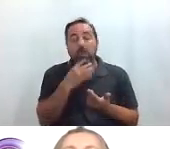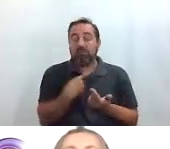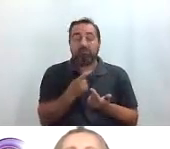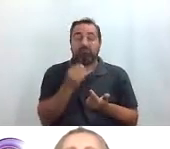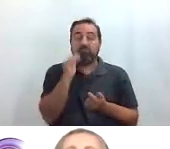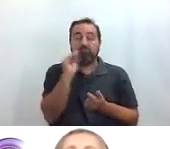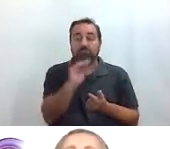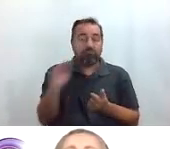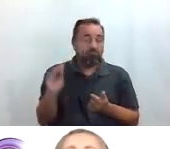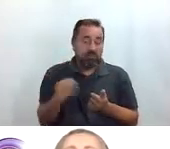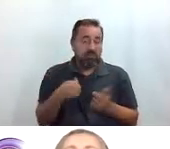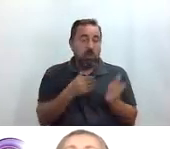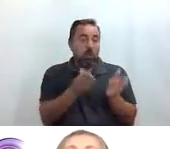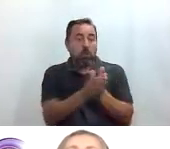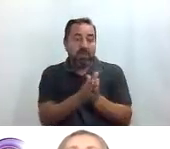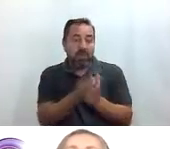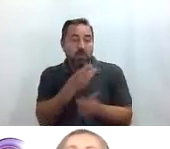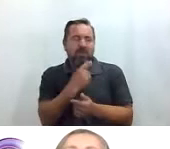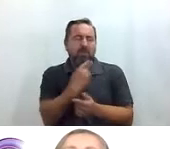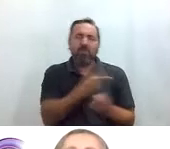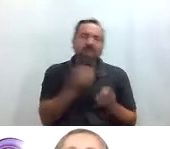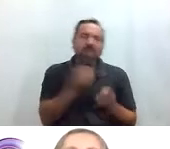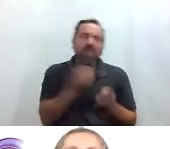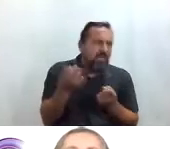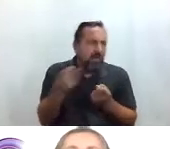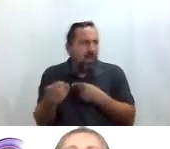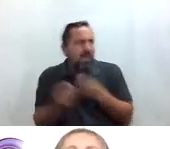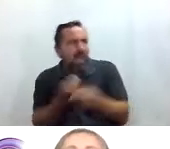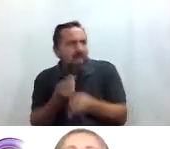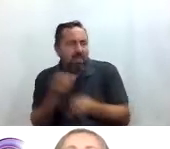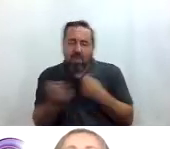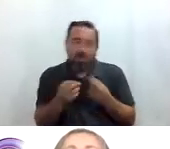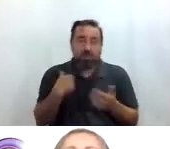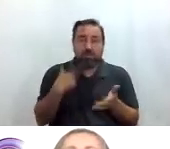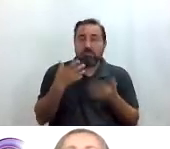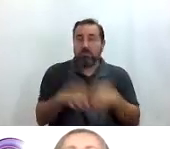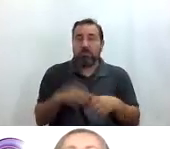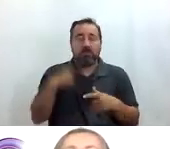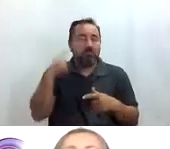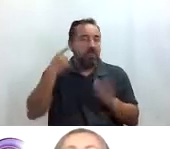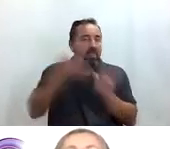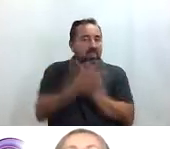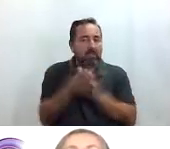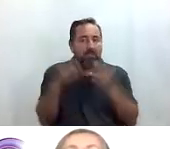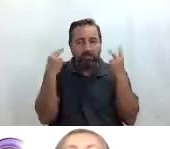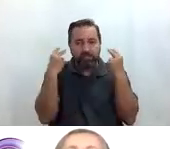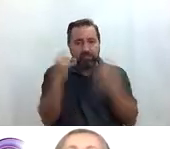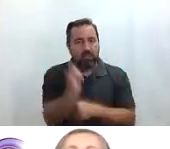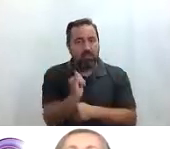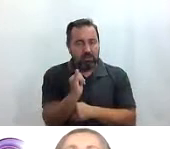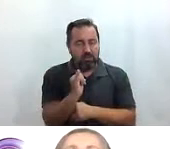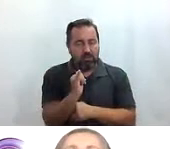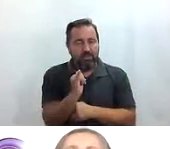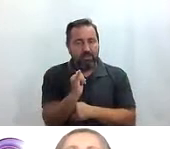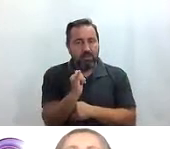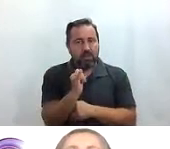en este caso a compañero Marco oye qué está pasando oye qué están haciendo porque ya me lo estaban describiendo a mí no estaba